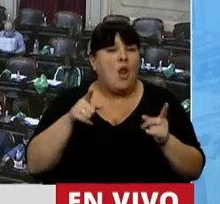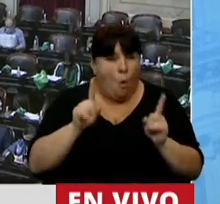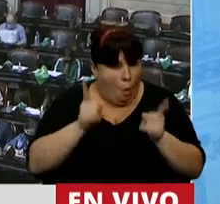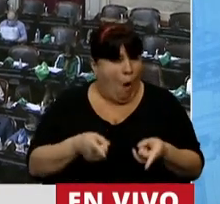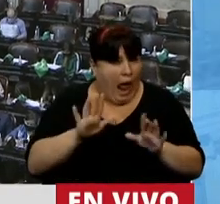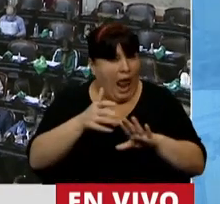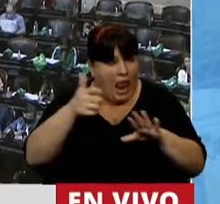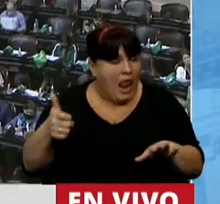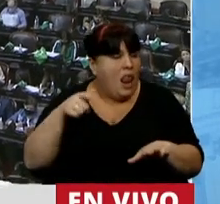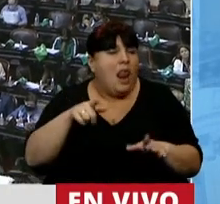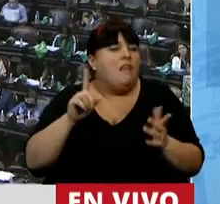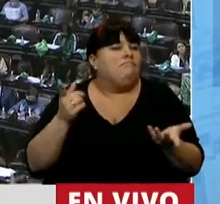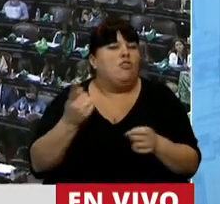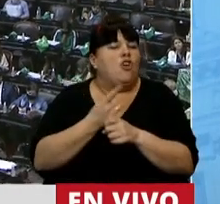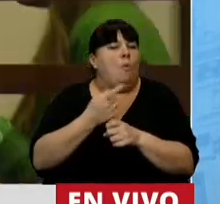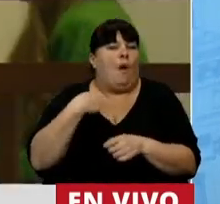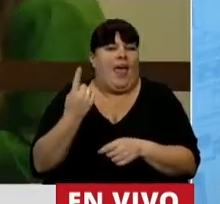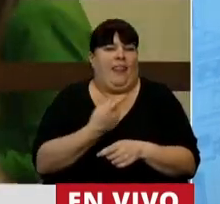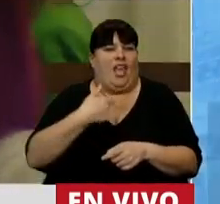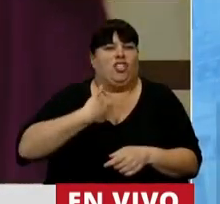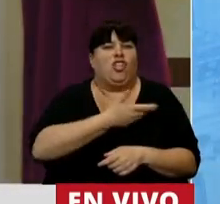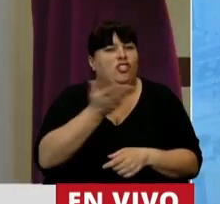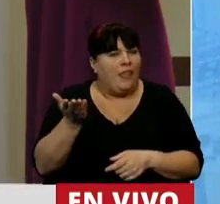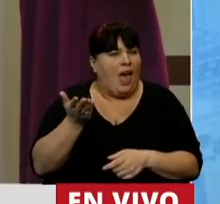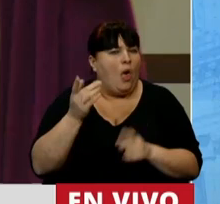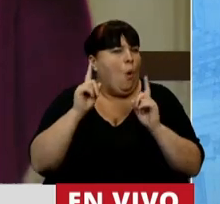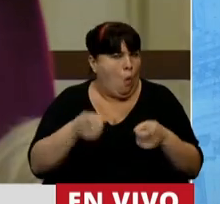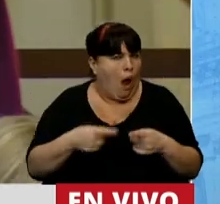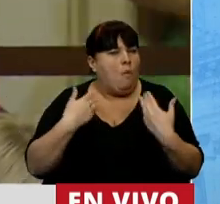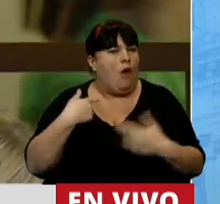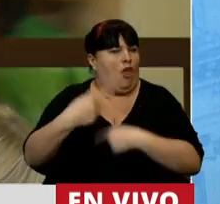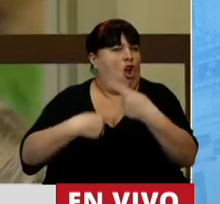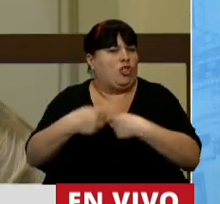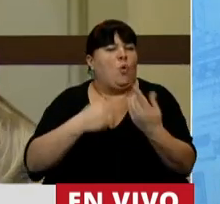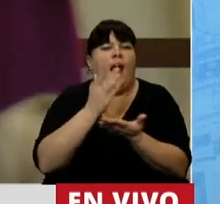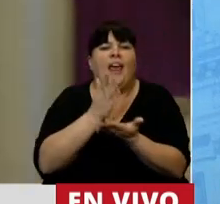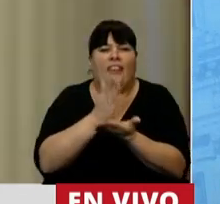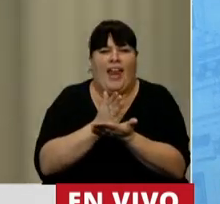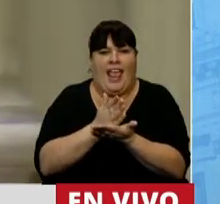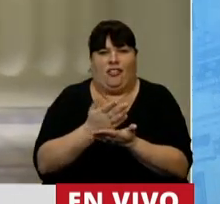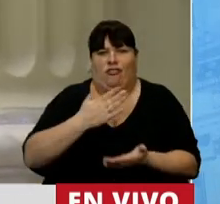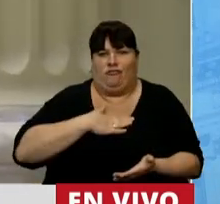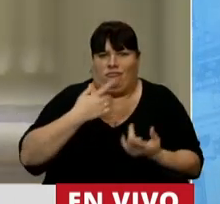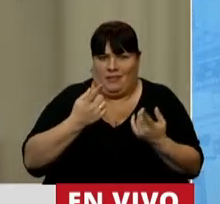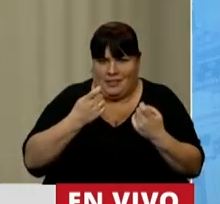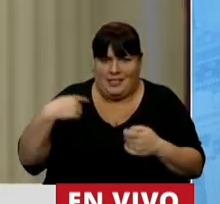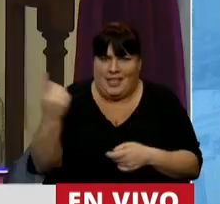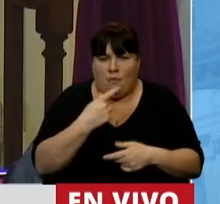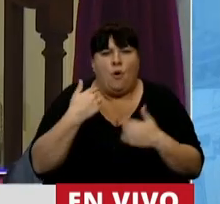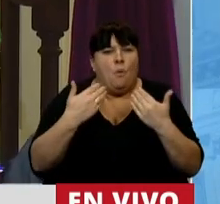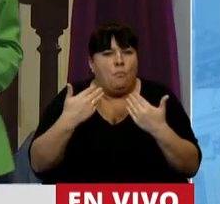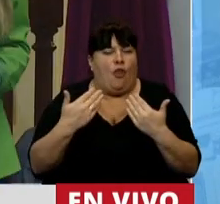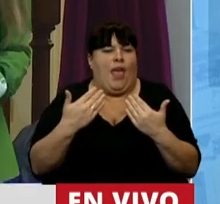así esto nos va a impedir como sociedad avanzar en los derechos que nos corresponde y en la